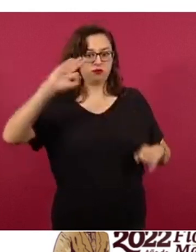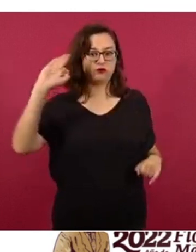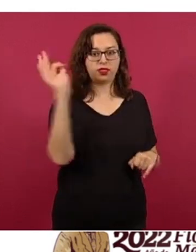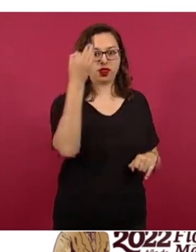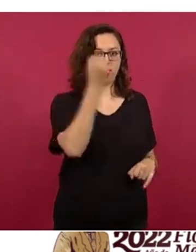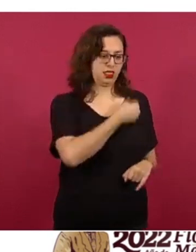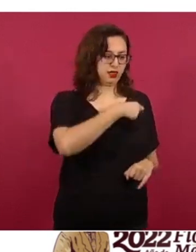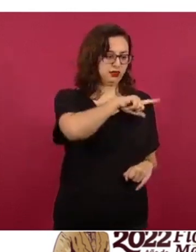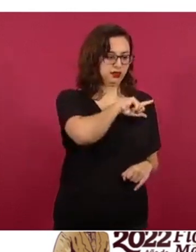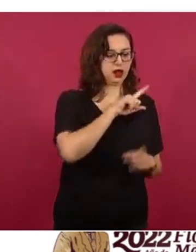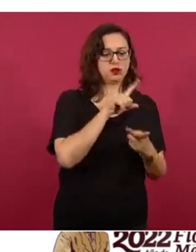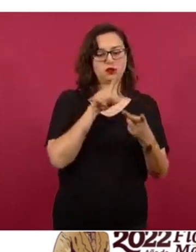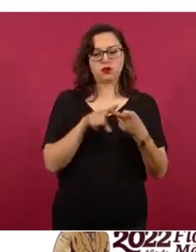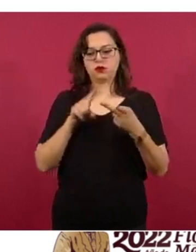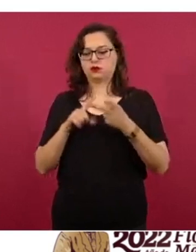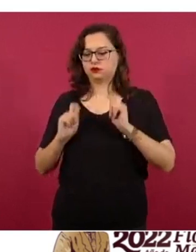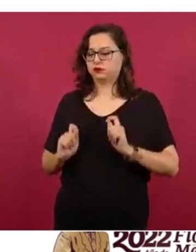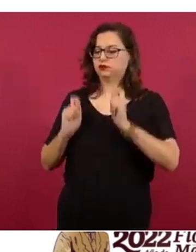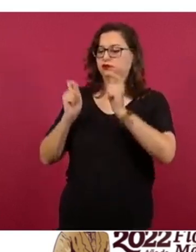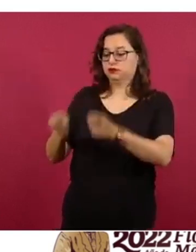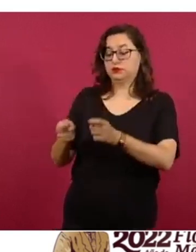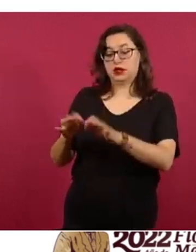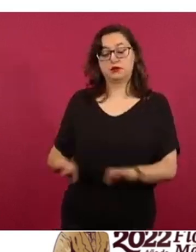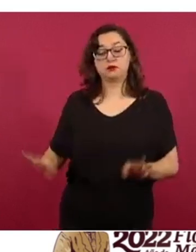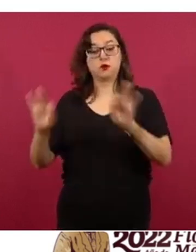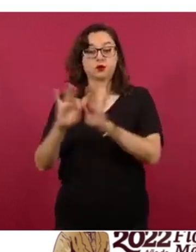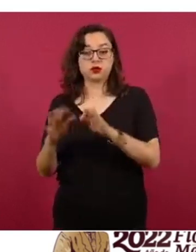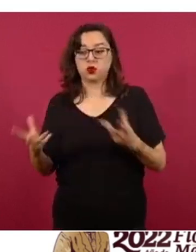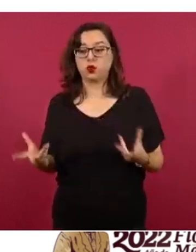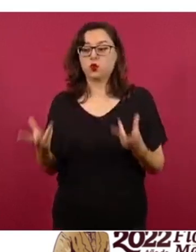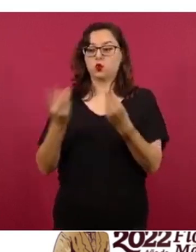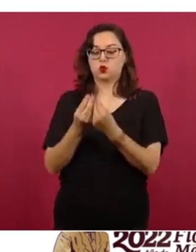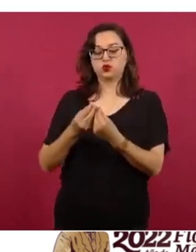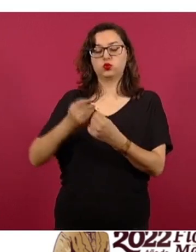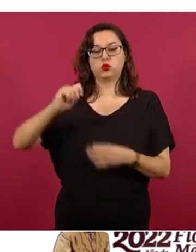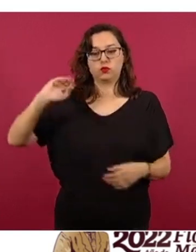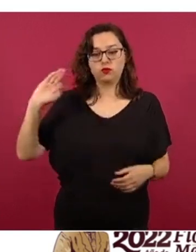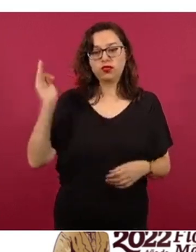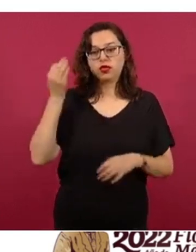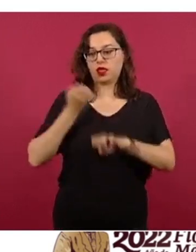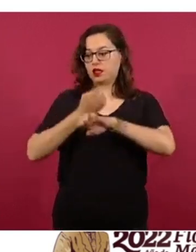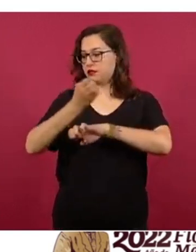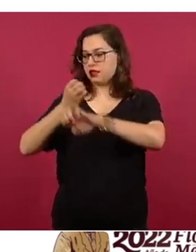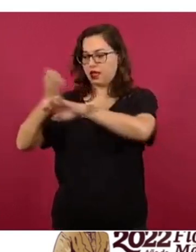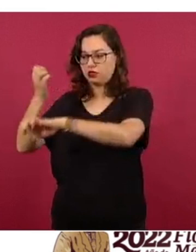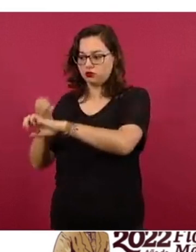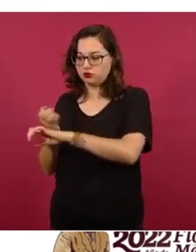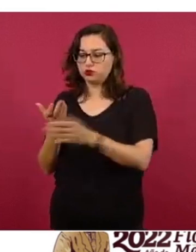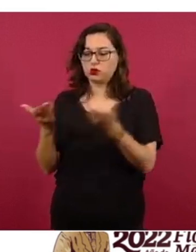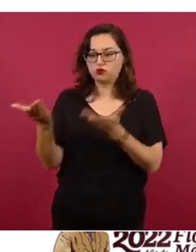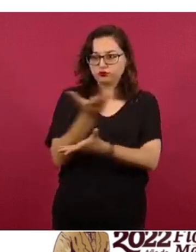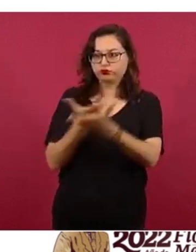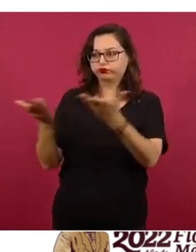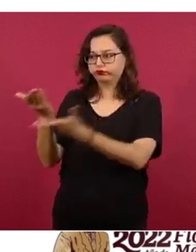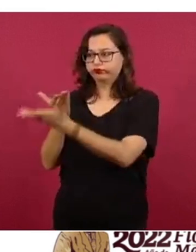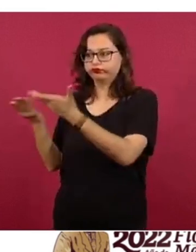y otra en la que hubo una colaboración muy importante de las entidades federativas, de